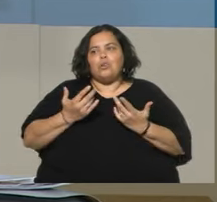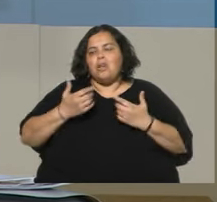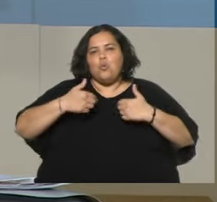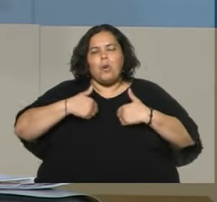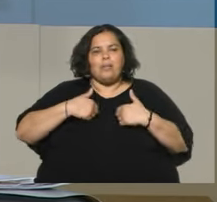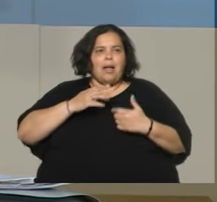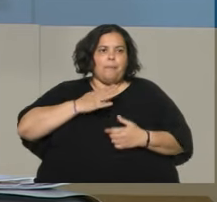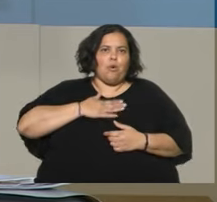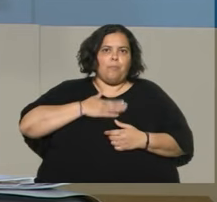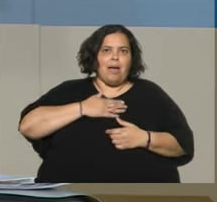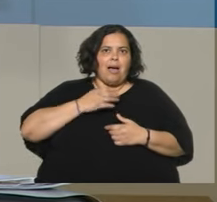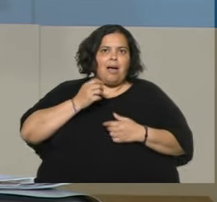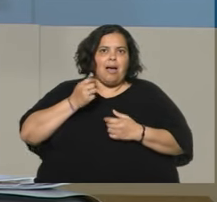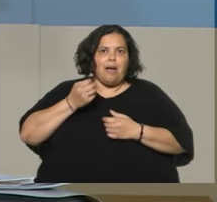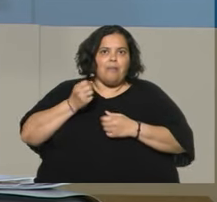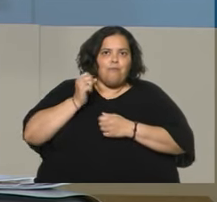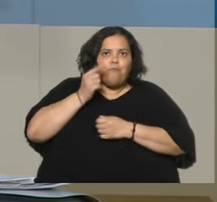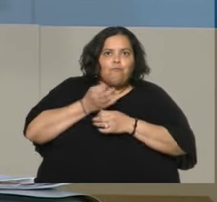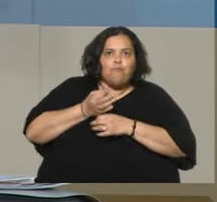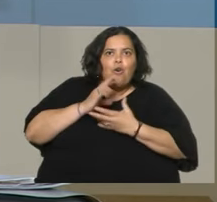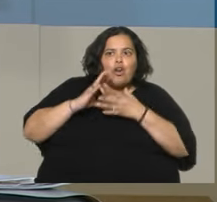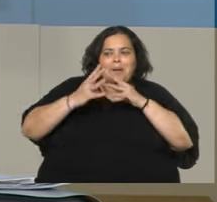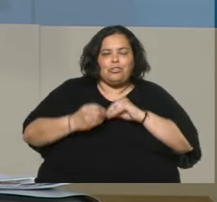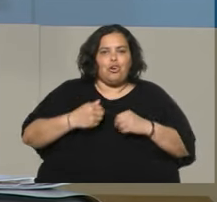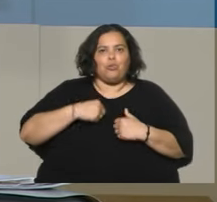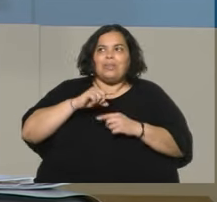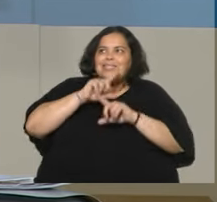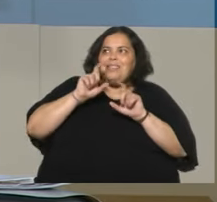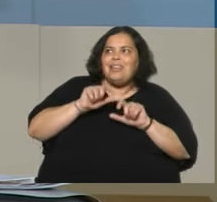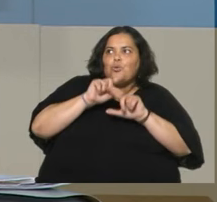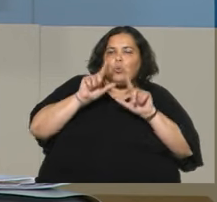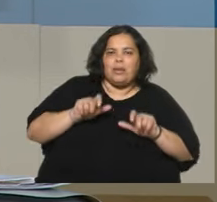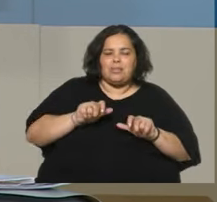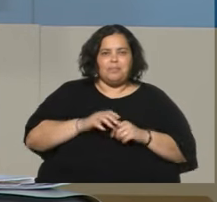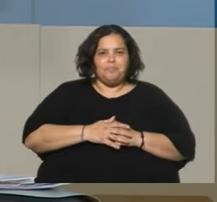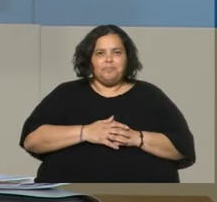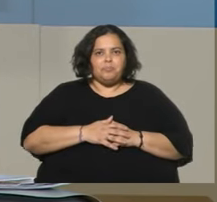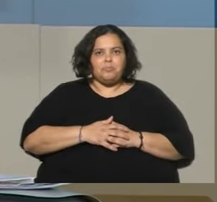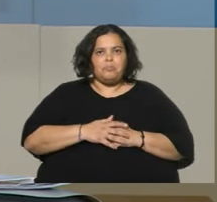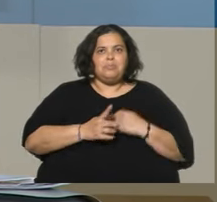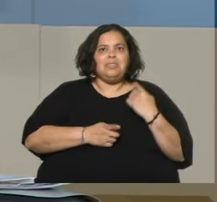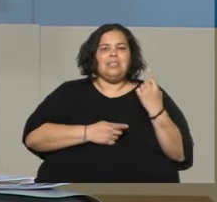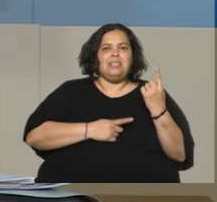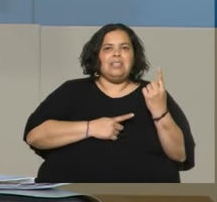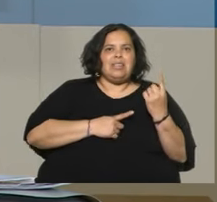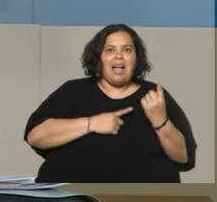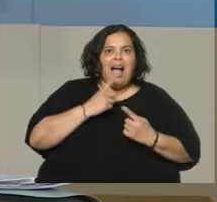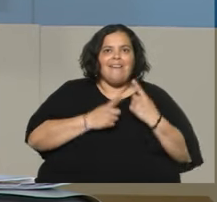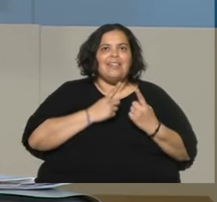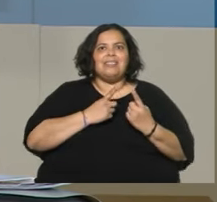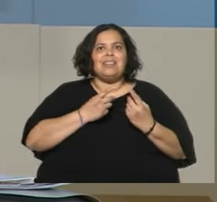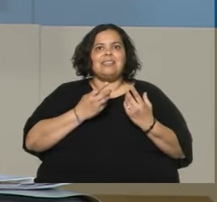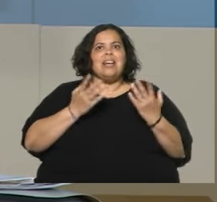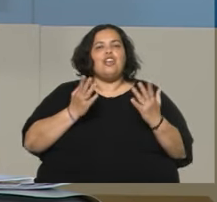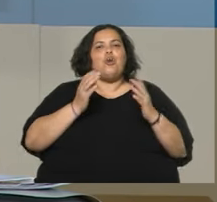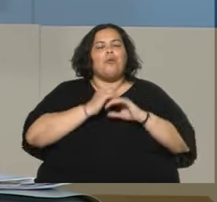inquietudes que a veces cuestan que seamos el fiel reflejo de